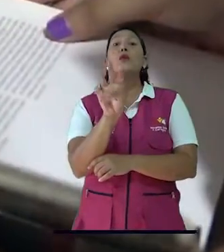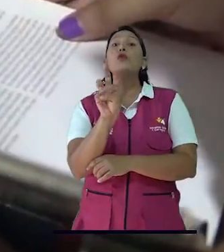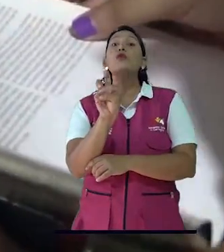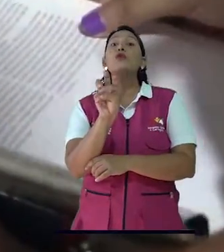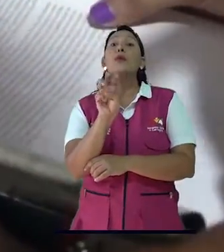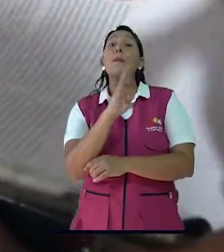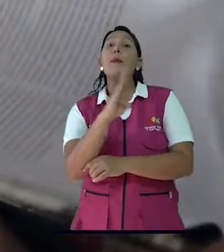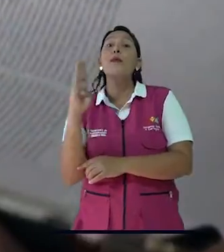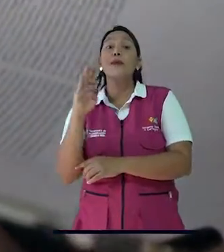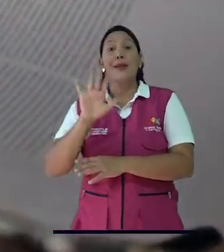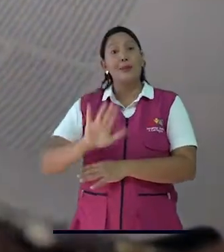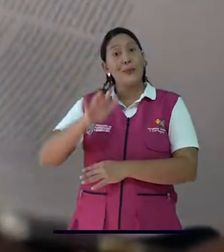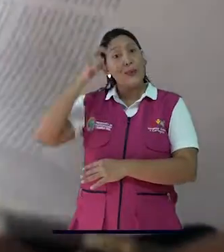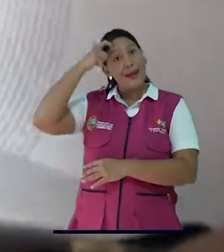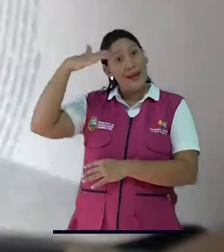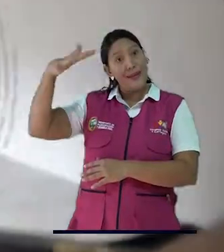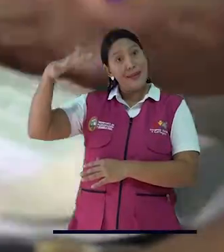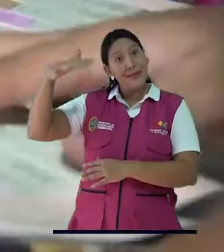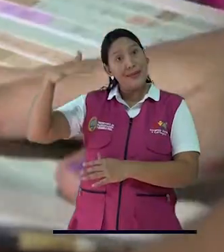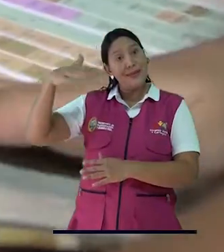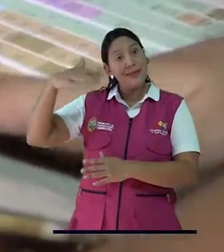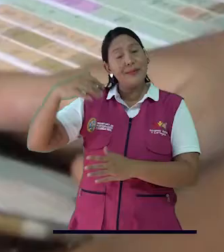bibliotecarios de la ciudad.